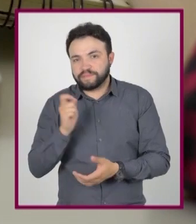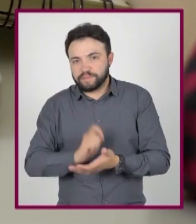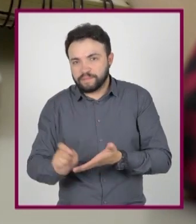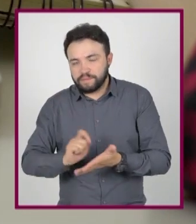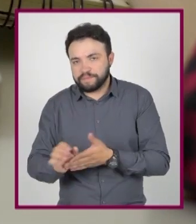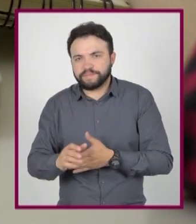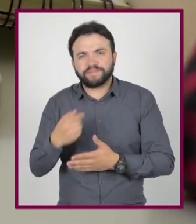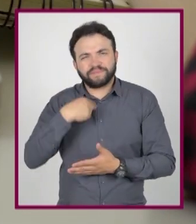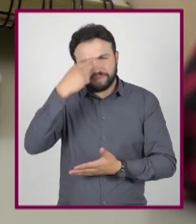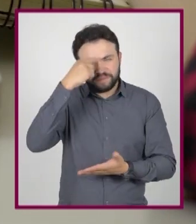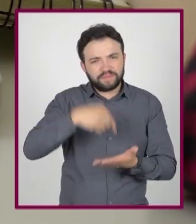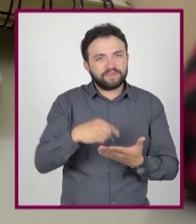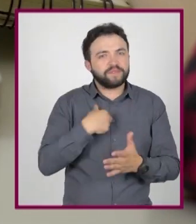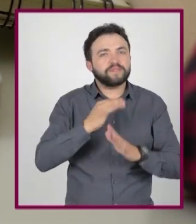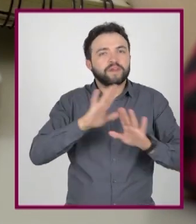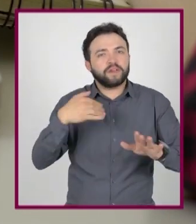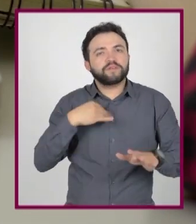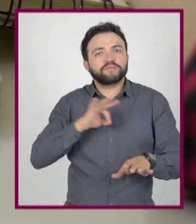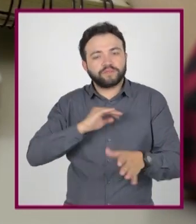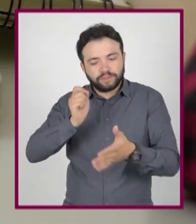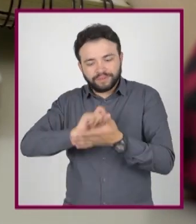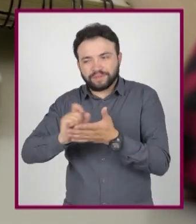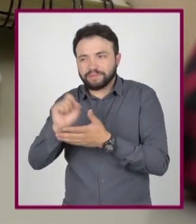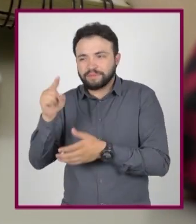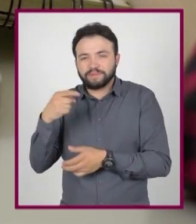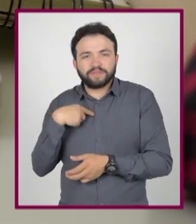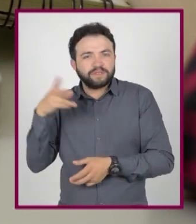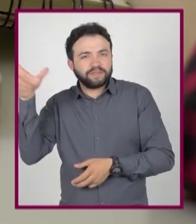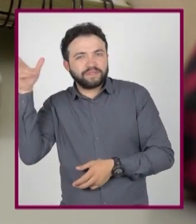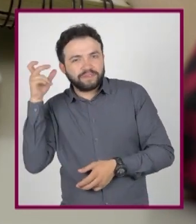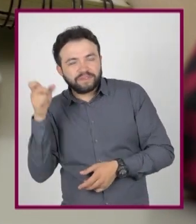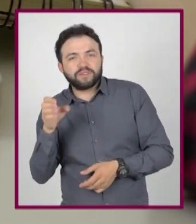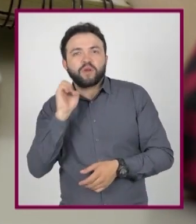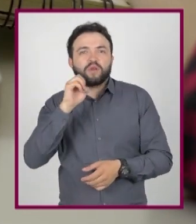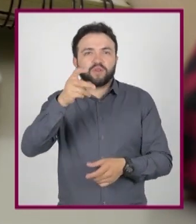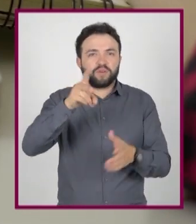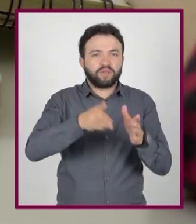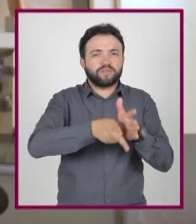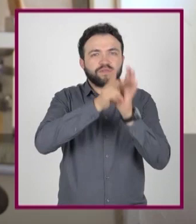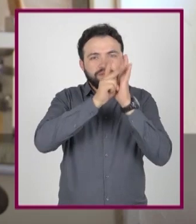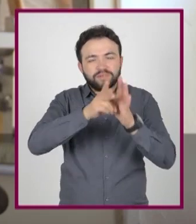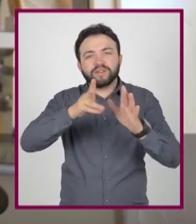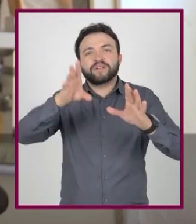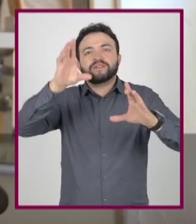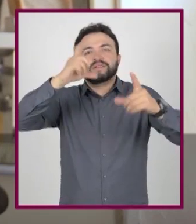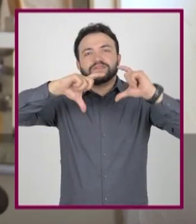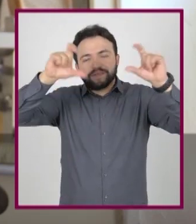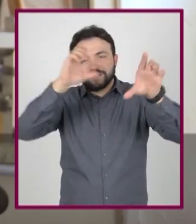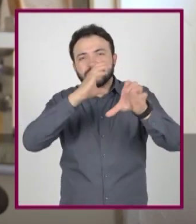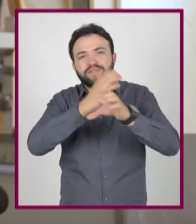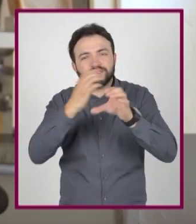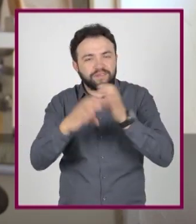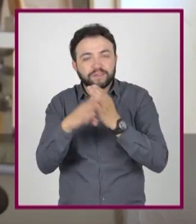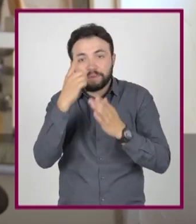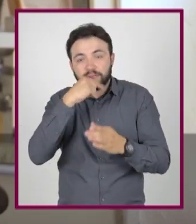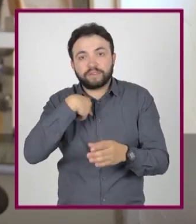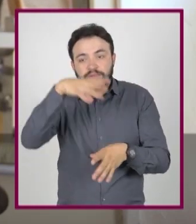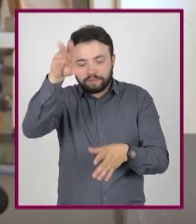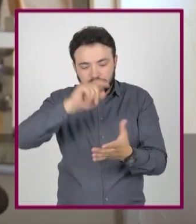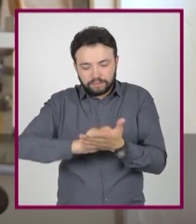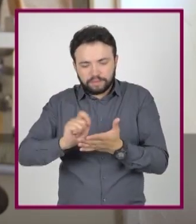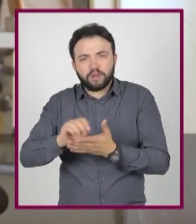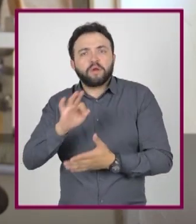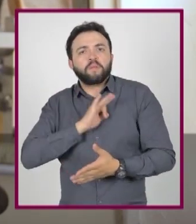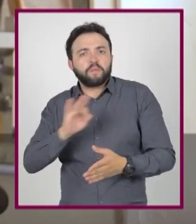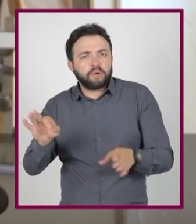cuaderno. Creo que ya. Podría tomar apuntes de los podcasts y documentales de literatura. Sí. Puedes hacer ejercicios para